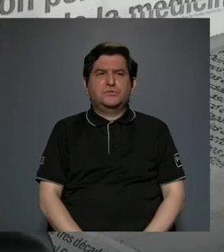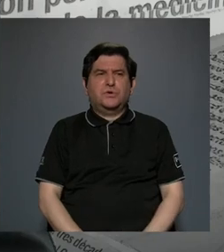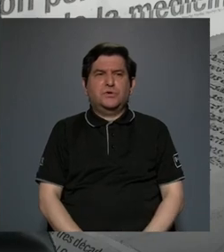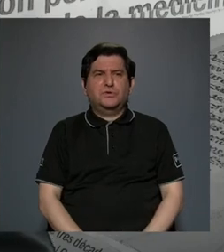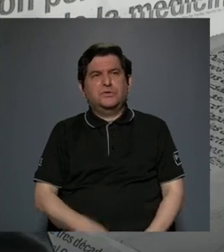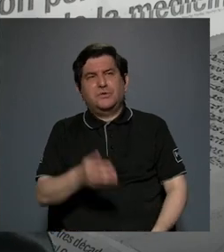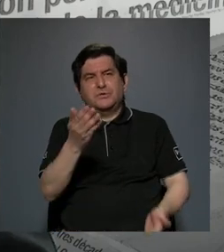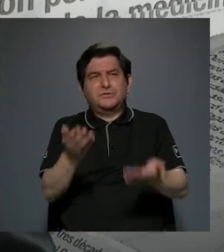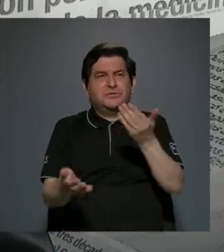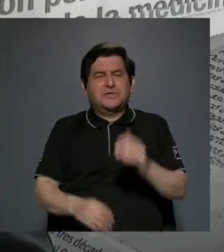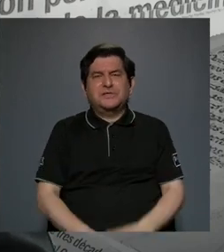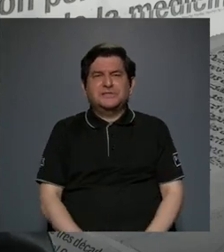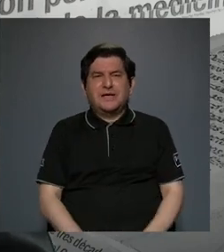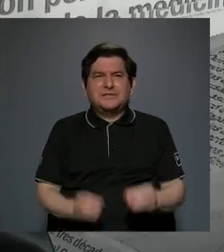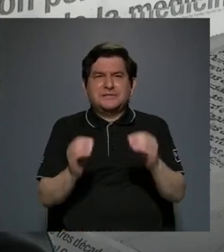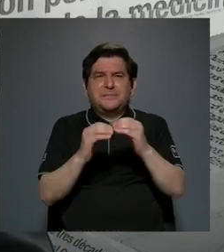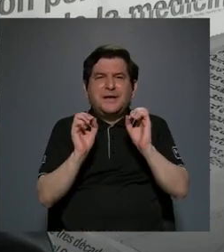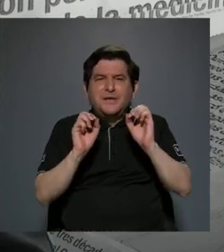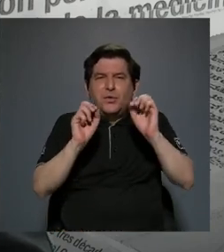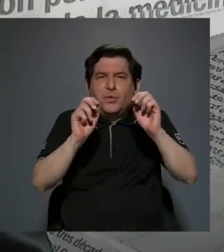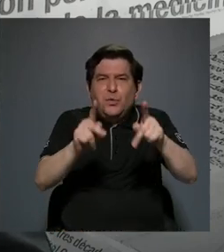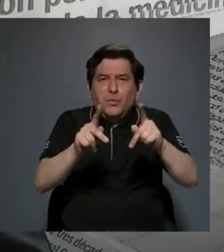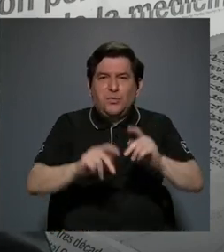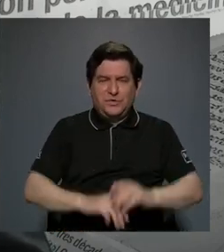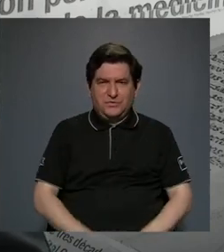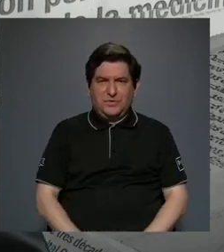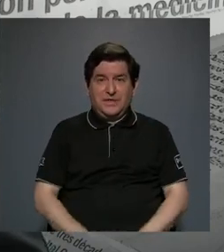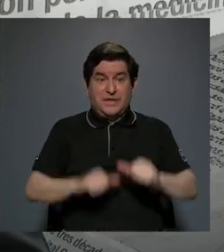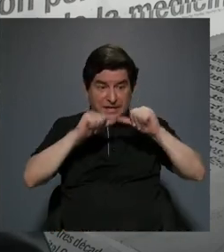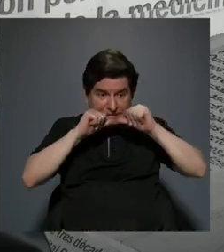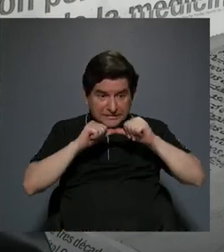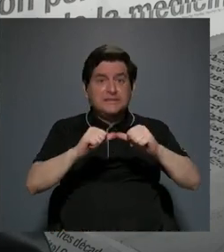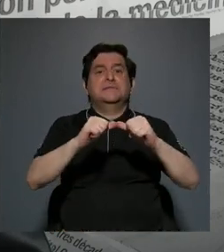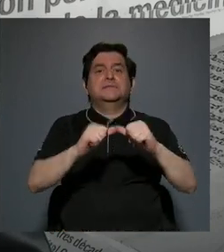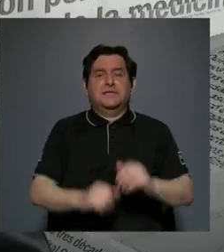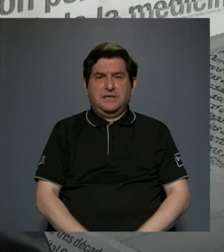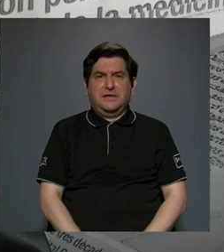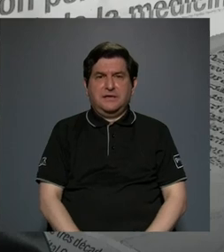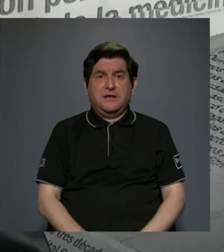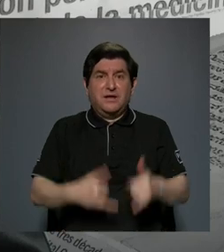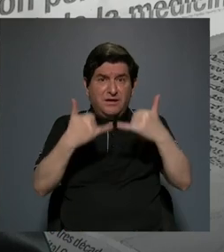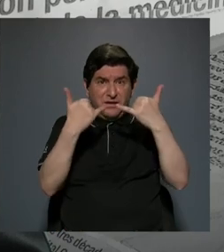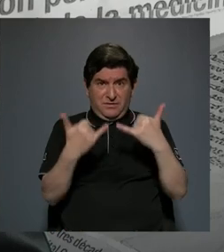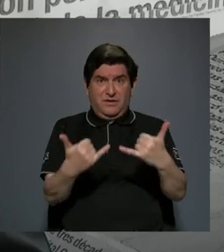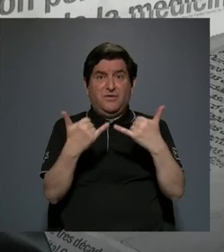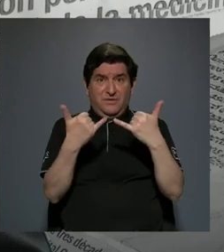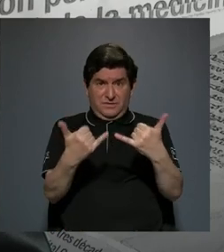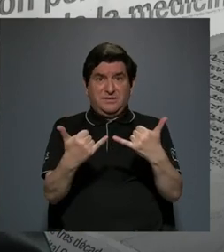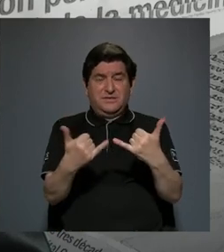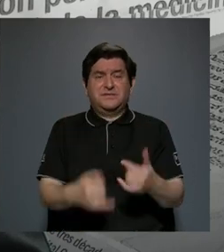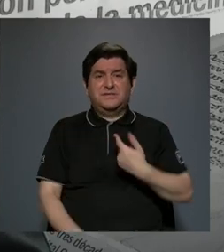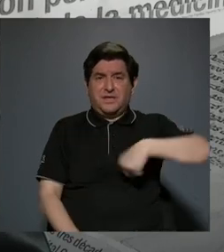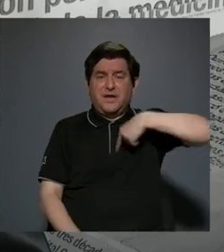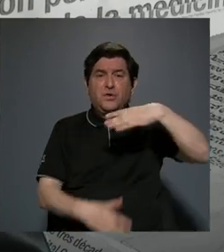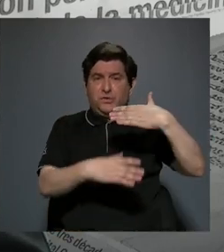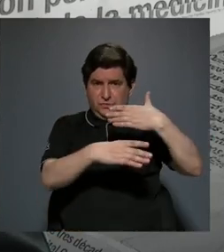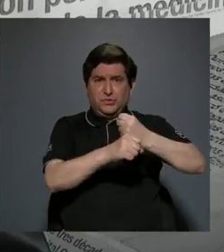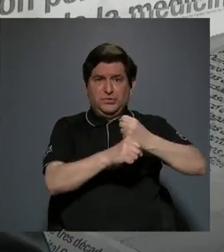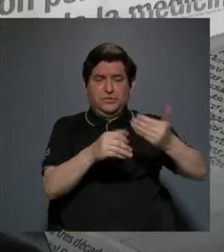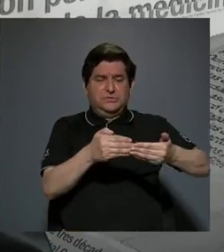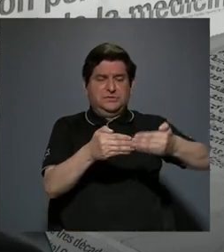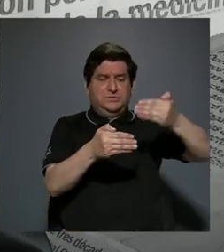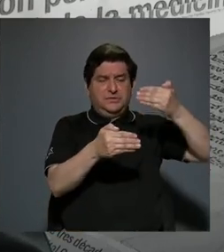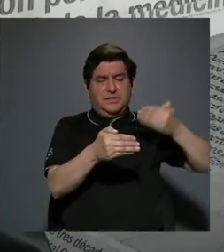latitud para continuar haciendo lo que lo que hemos hecho